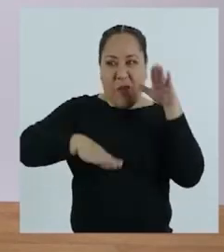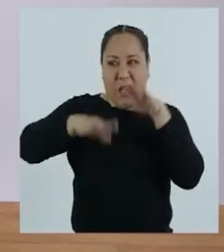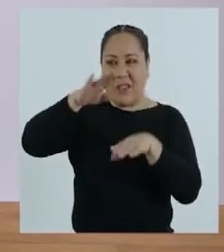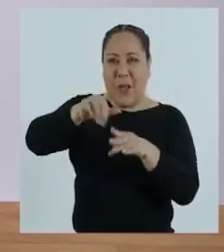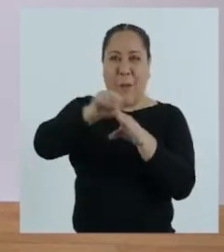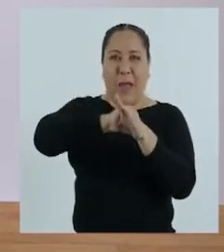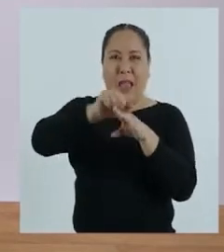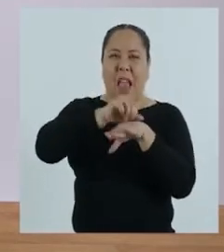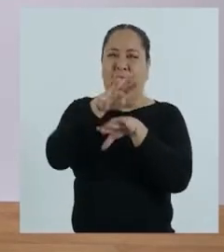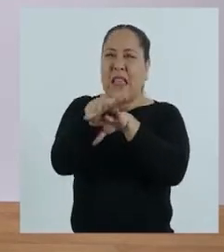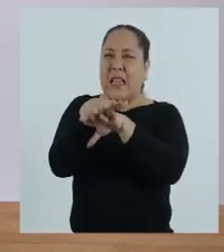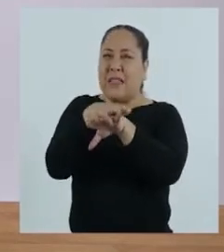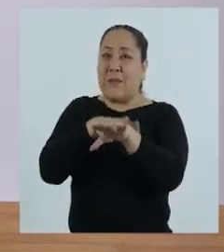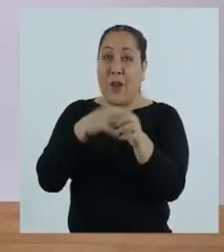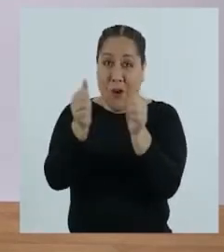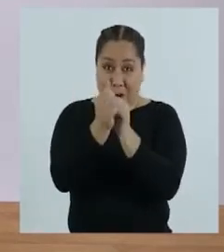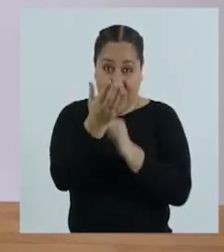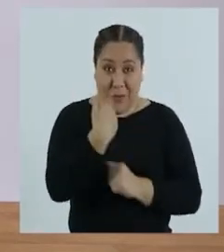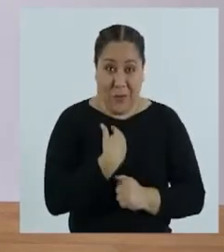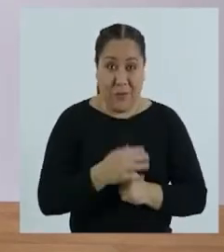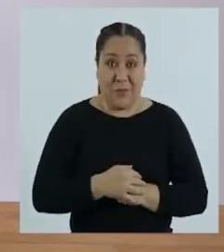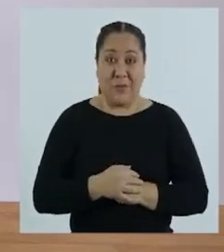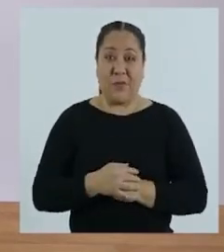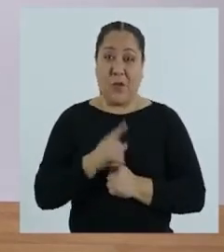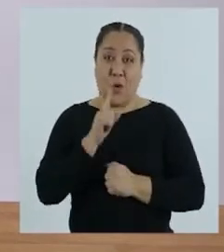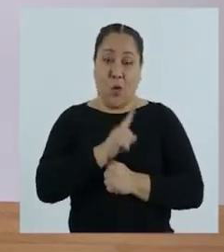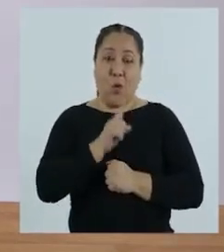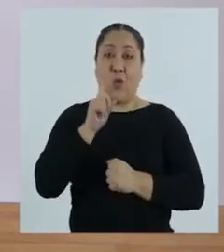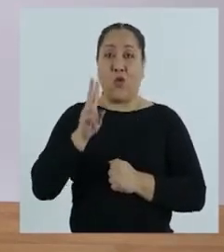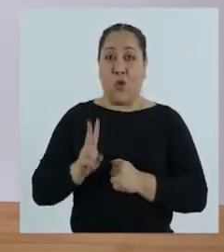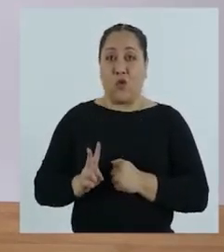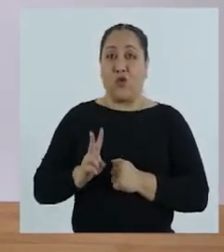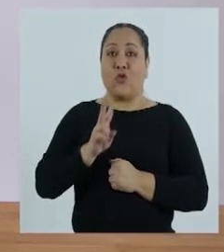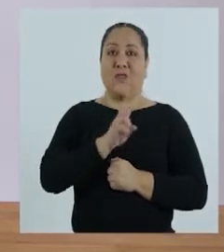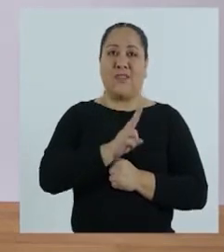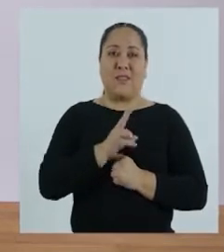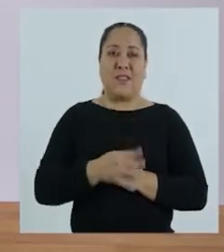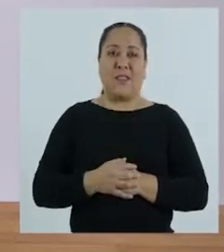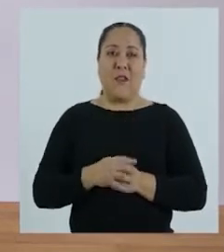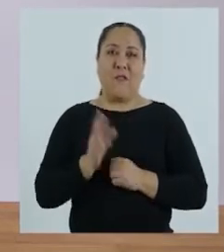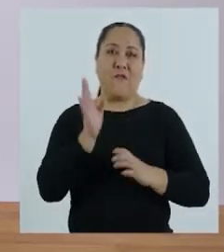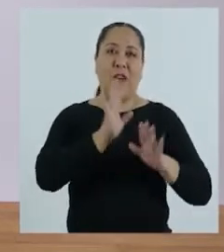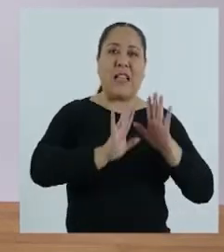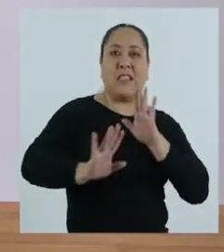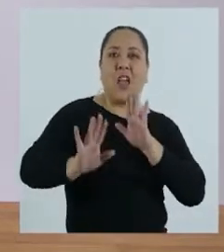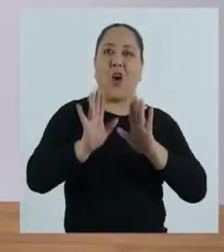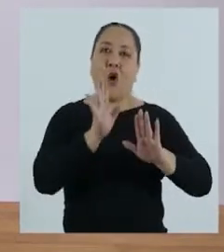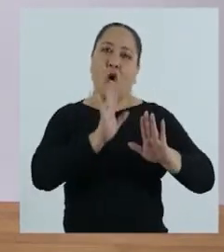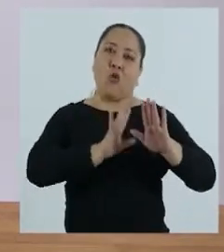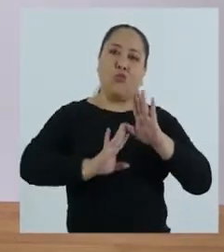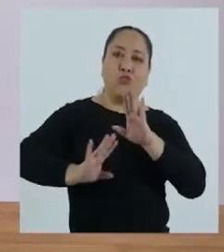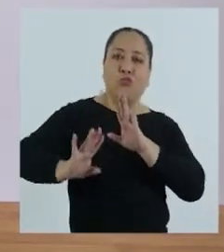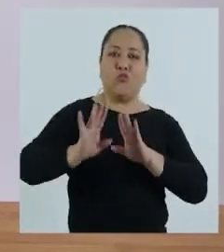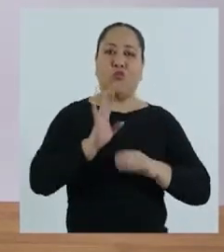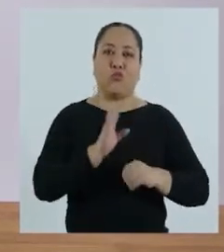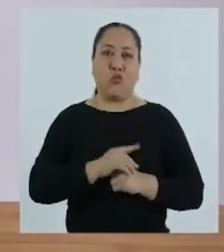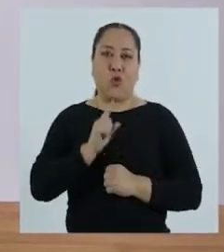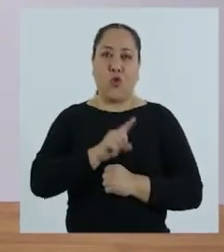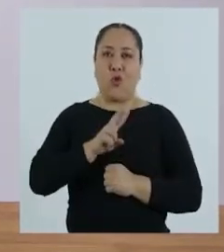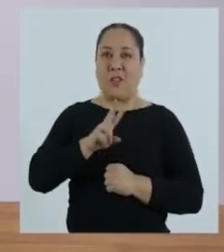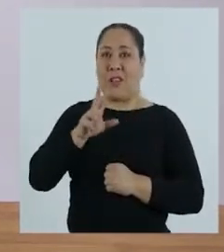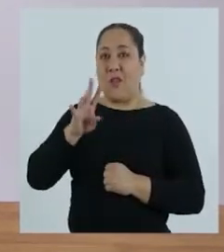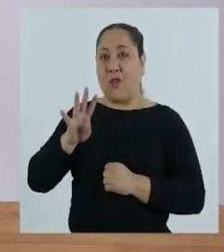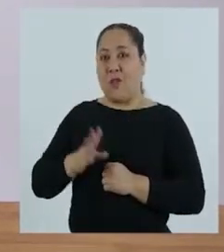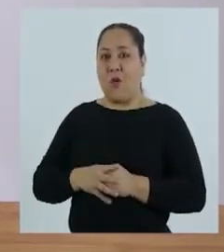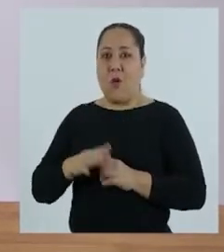seis pasos y practicarlos despacio. Conmigo. Un y dos. Vestejo. Un, dos,